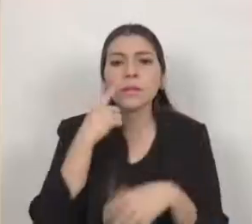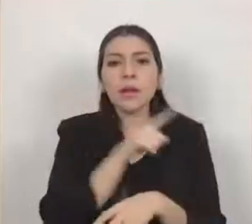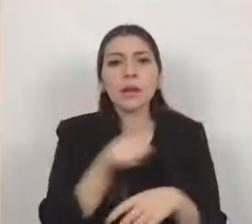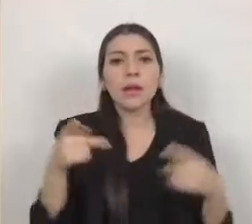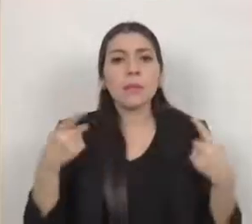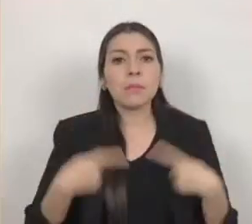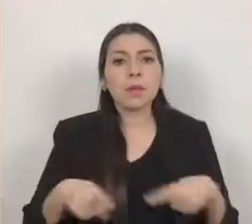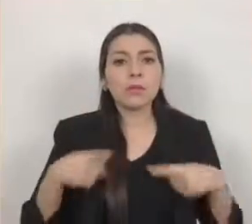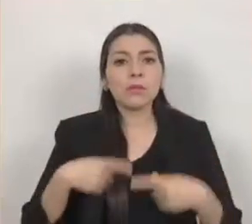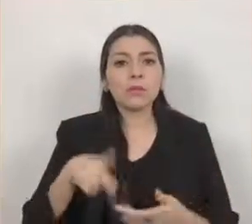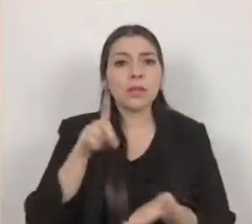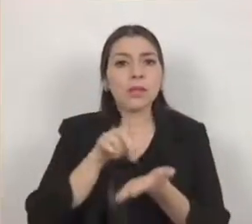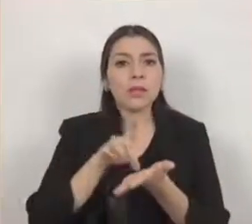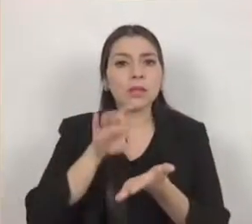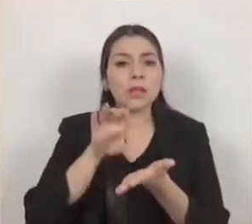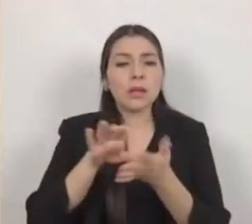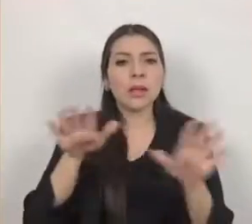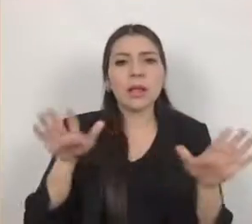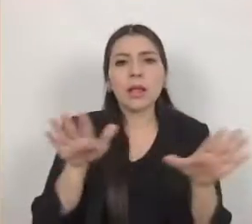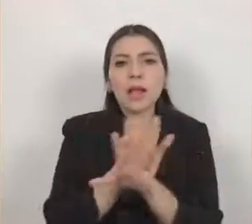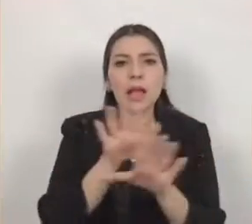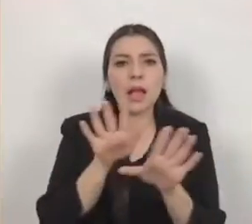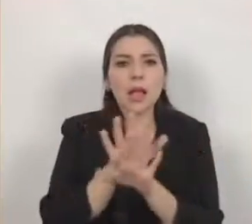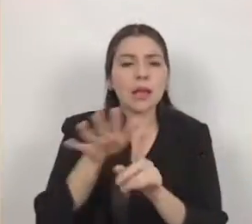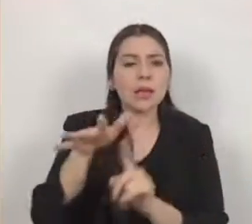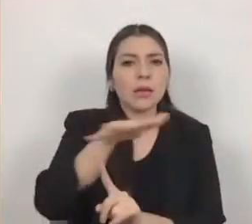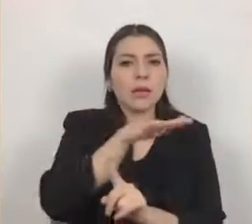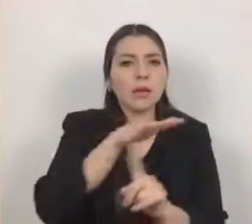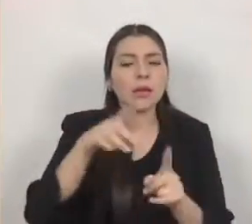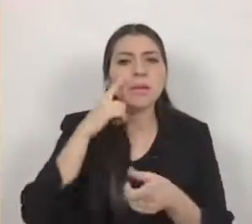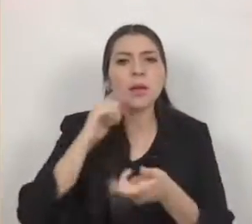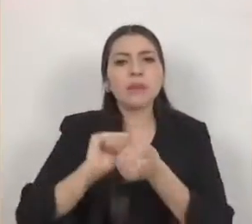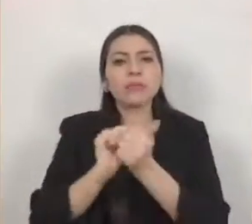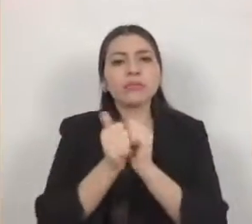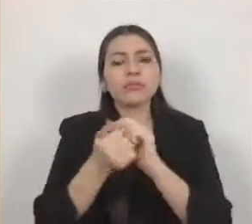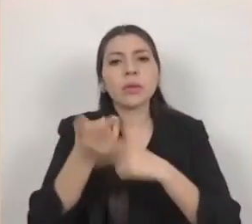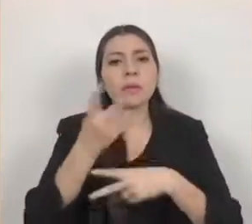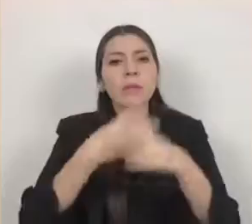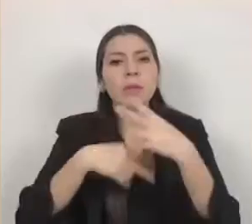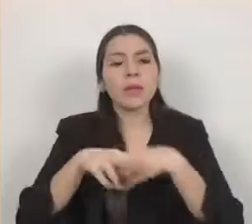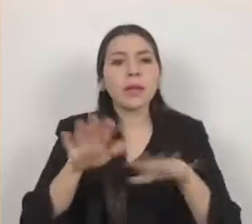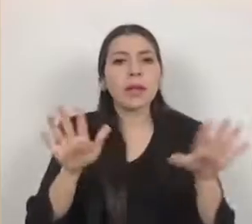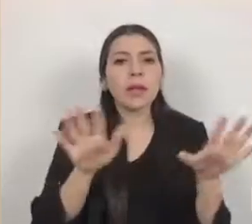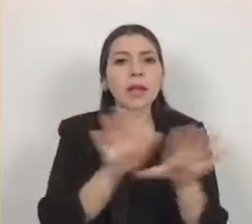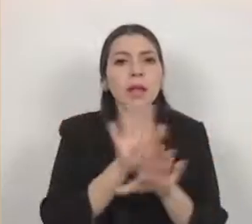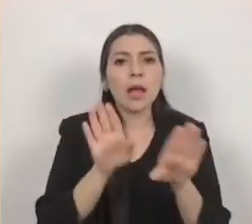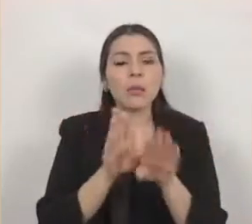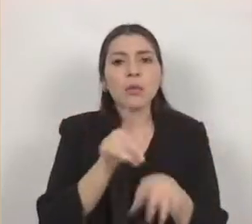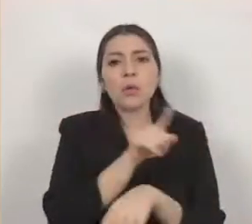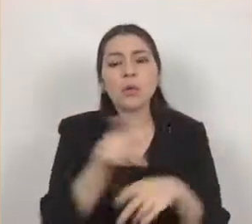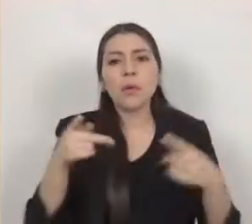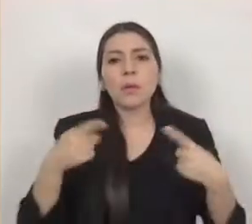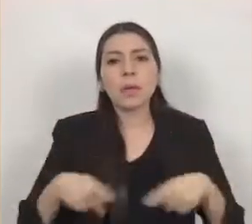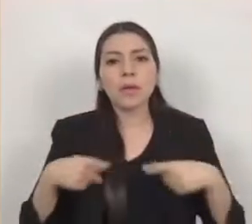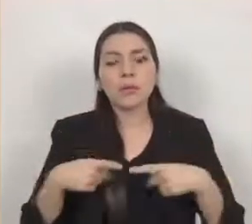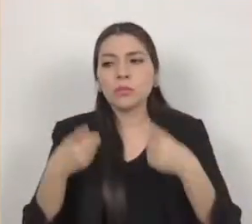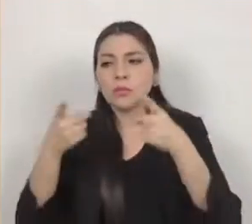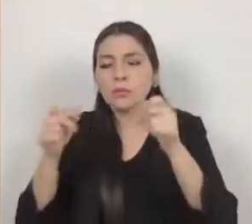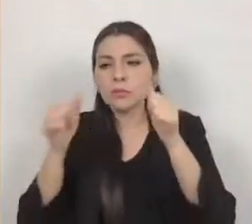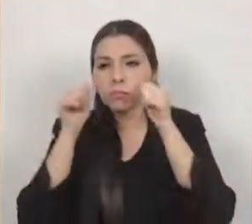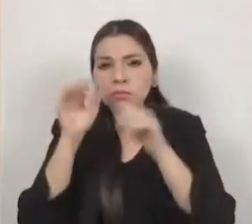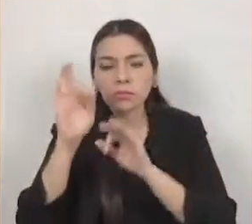llevando aparejado un cambio en su paradigma y en su trato personal ya que a partir de esta